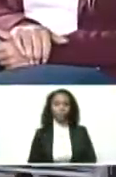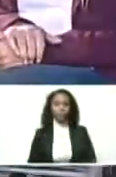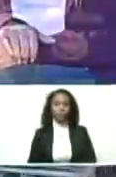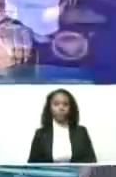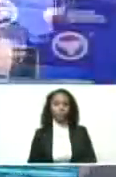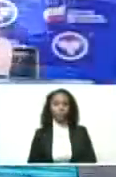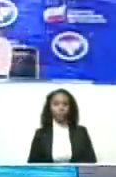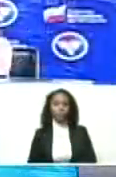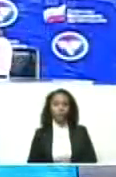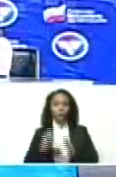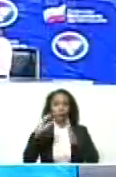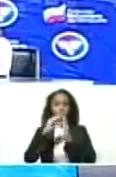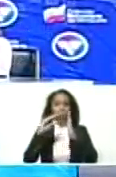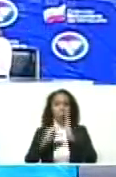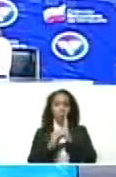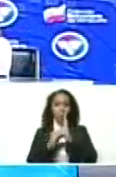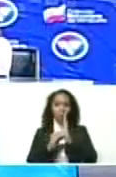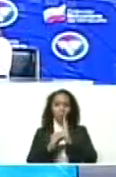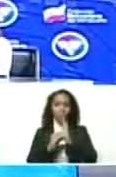La OPEC Plus,